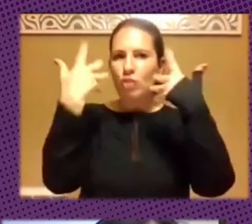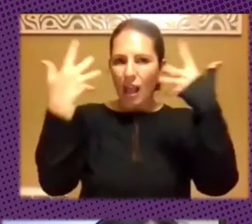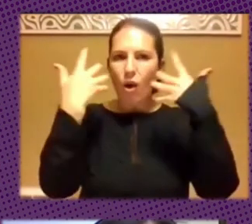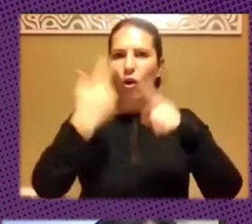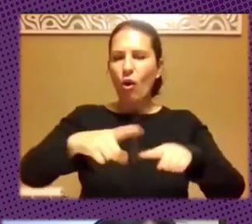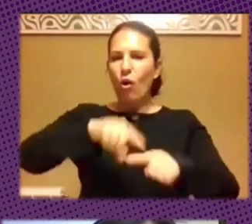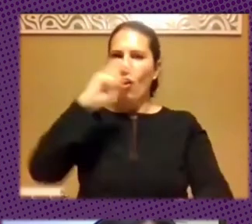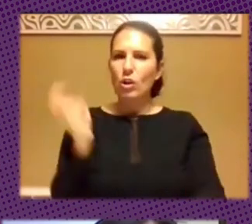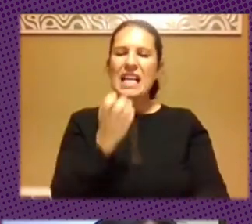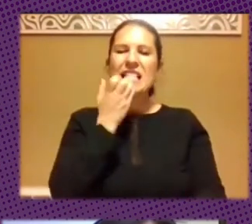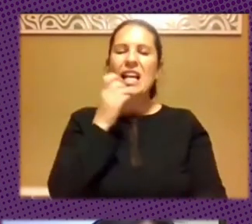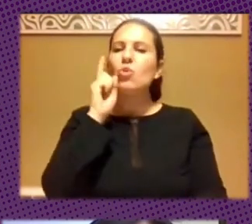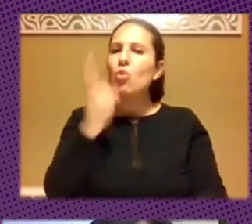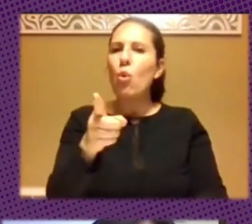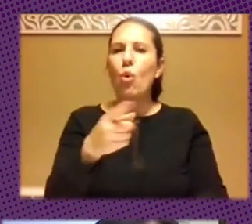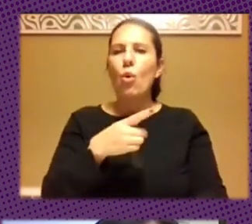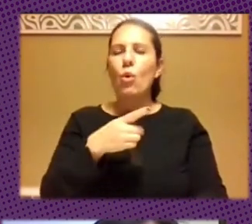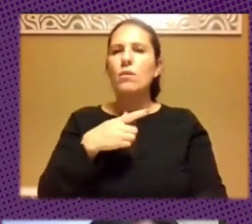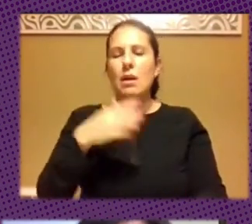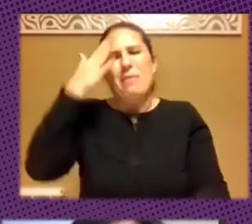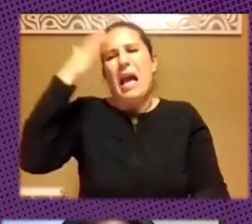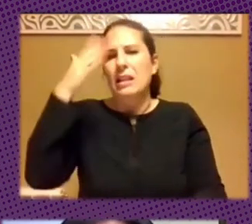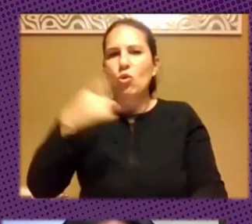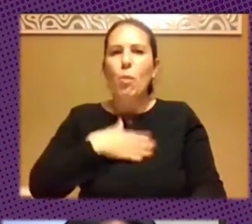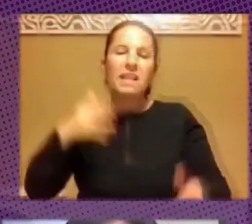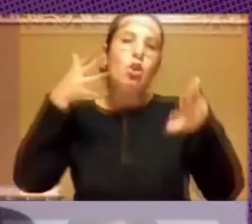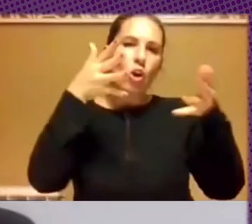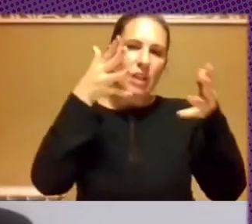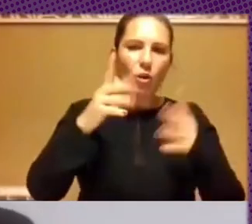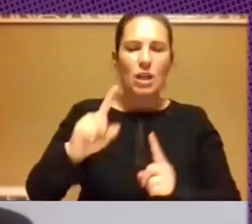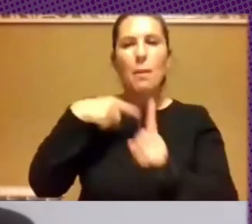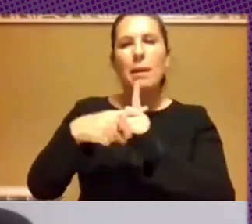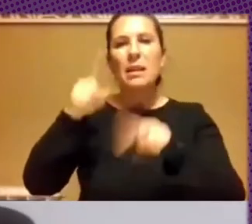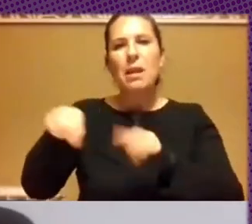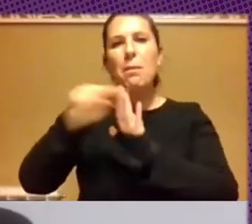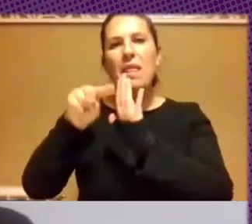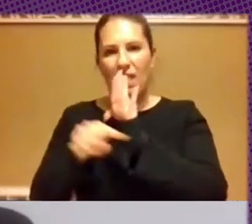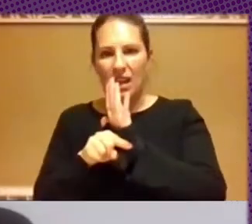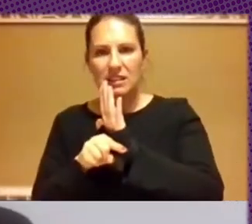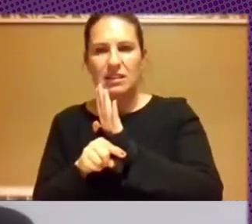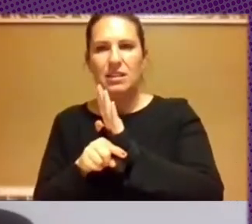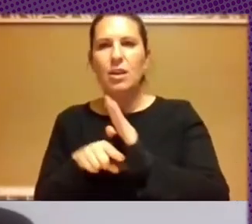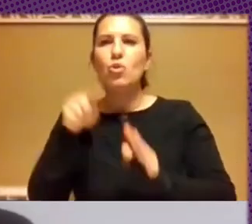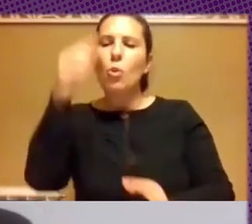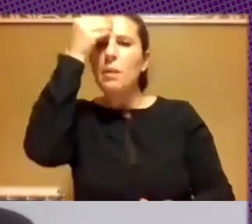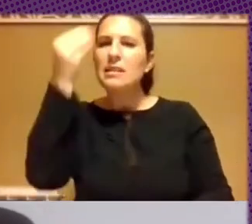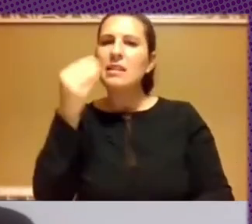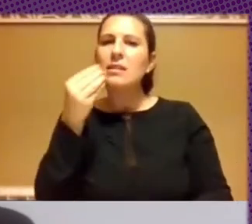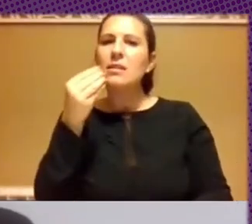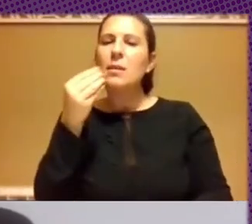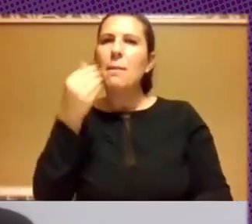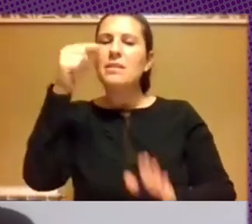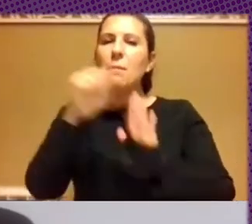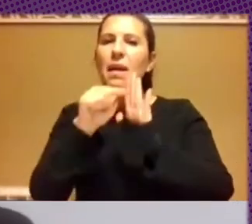no solamente pudieras dar consejos sino que tuvieras la capacidad de tomar medidas ¿cuáles crees que son las medidas que habría